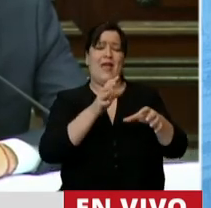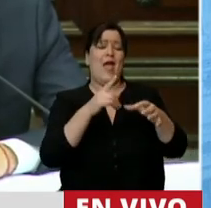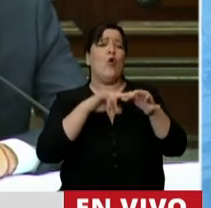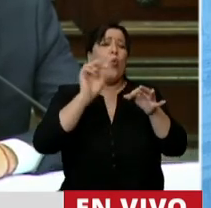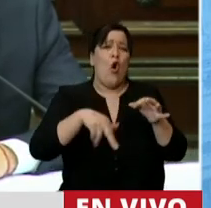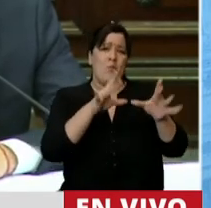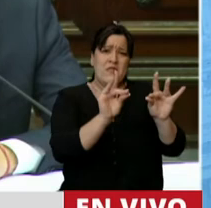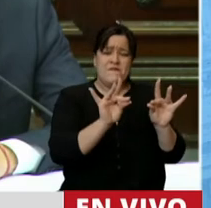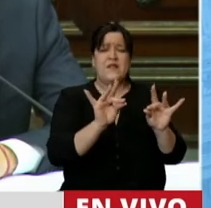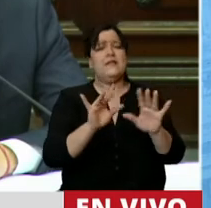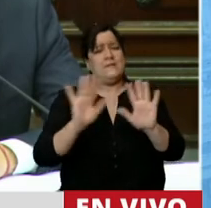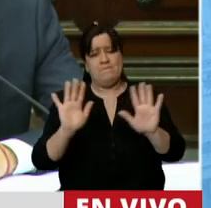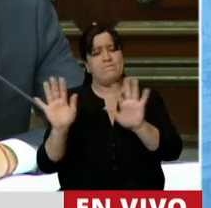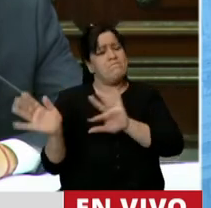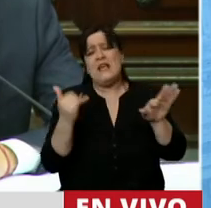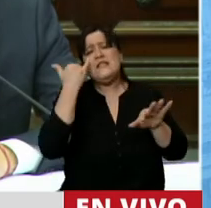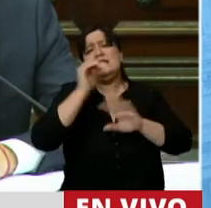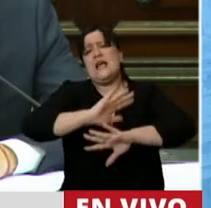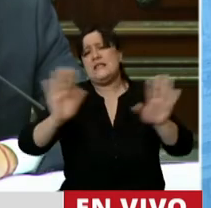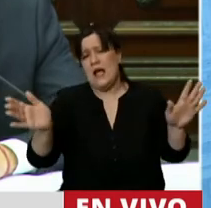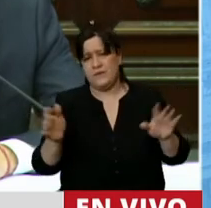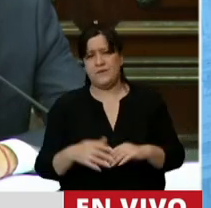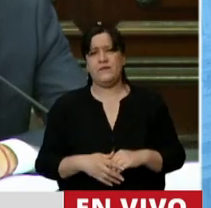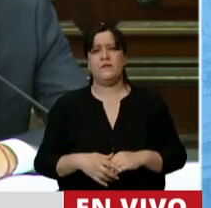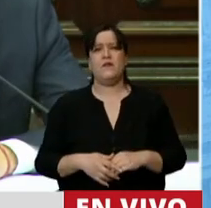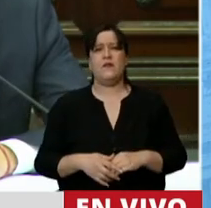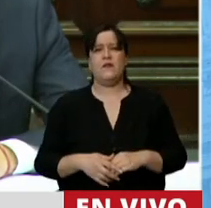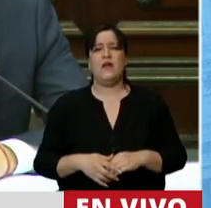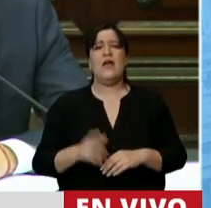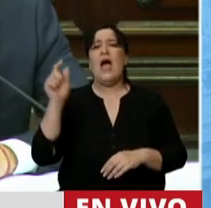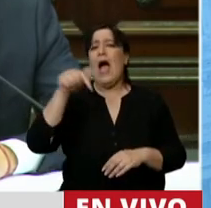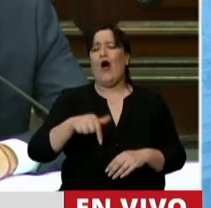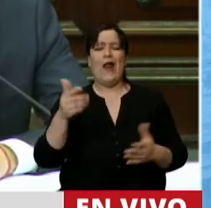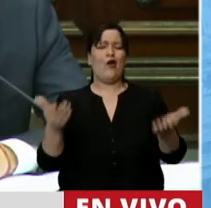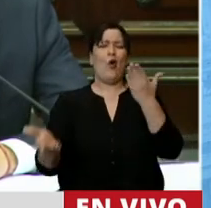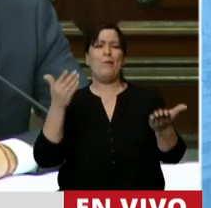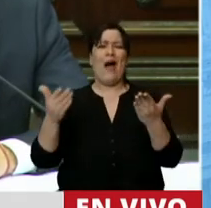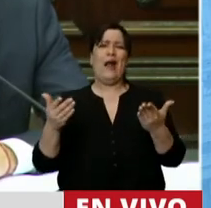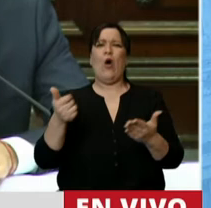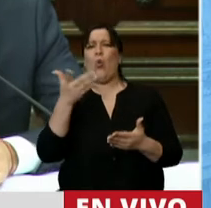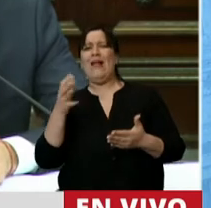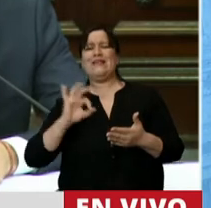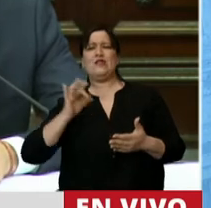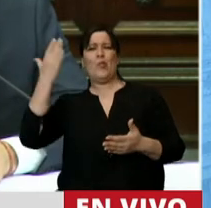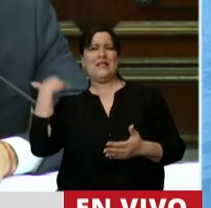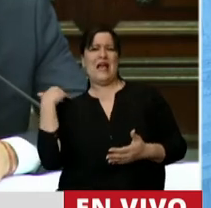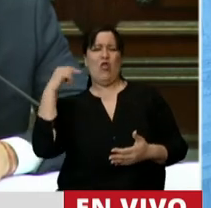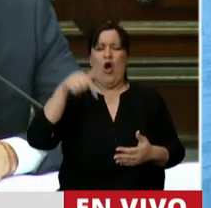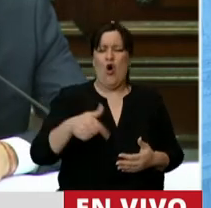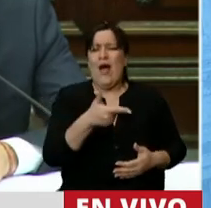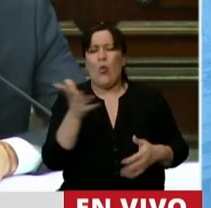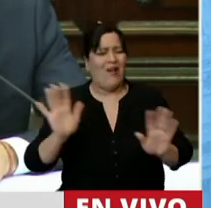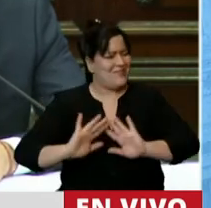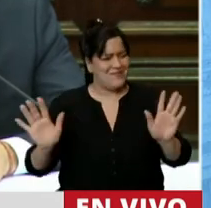importa eso. Pasó. Lo tomo como una anécdota. Ahora, no comparemos esas cosas. Lo que necesitamos hacia